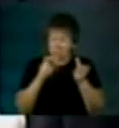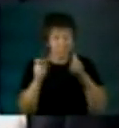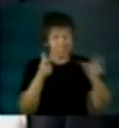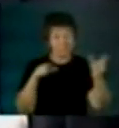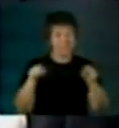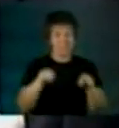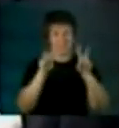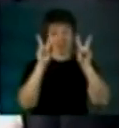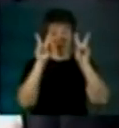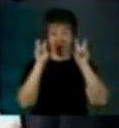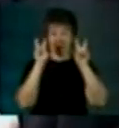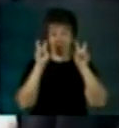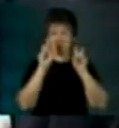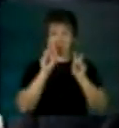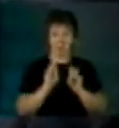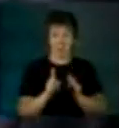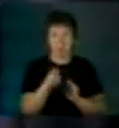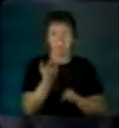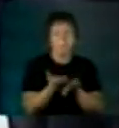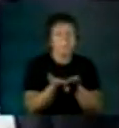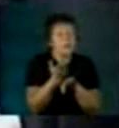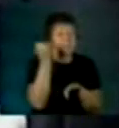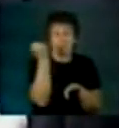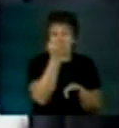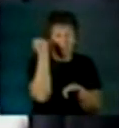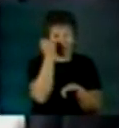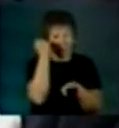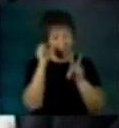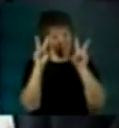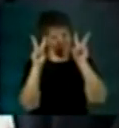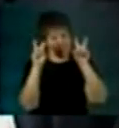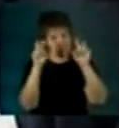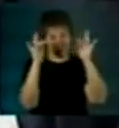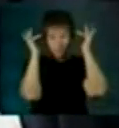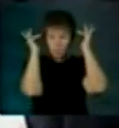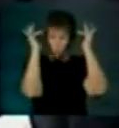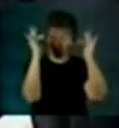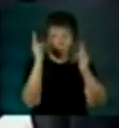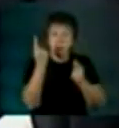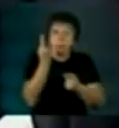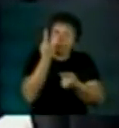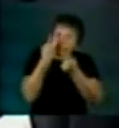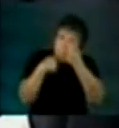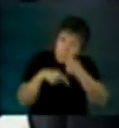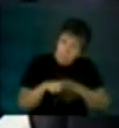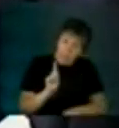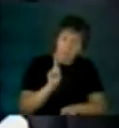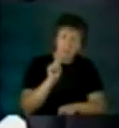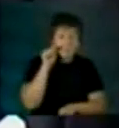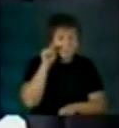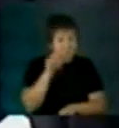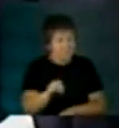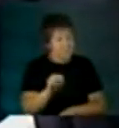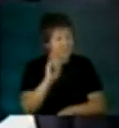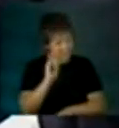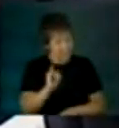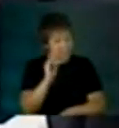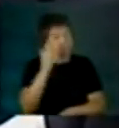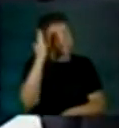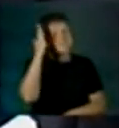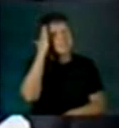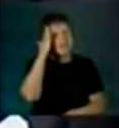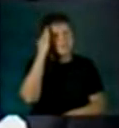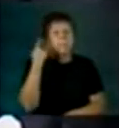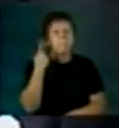sobre el carácter prioritario de la educación. Pero lo que probablemente